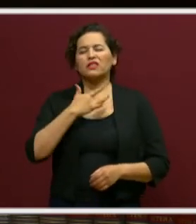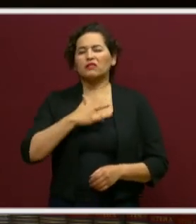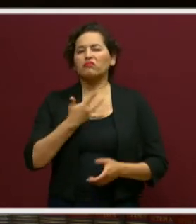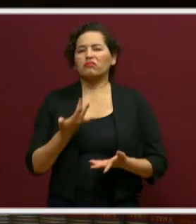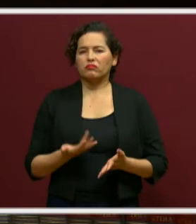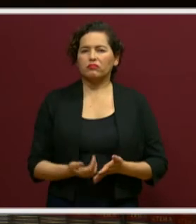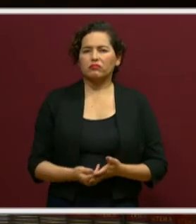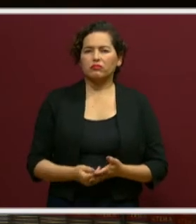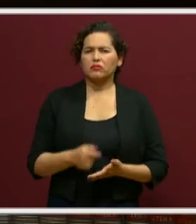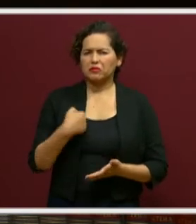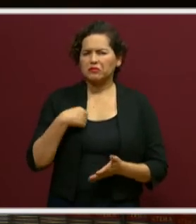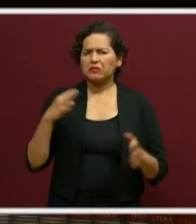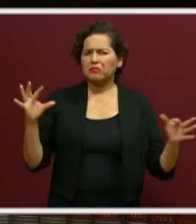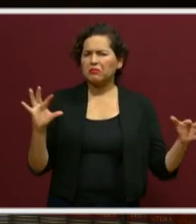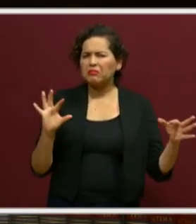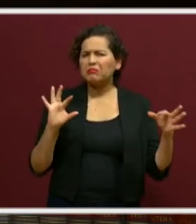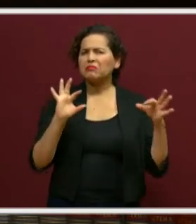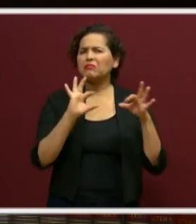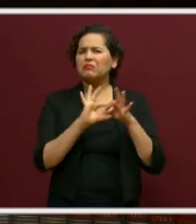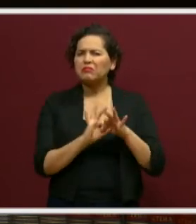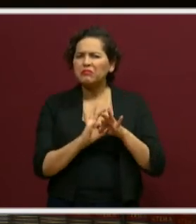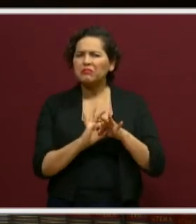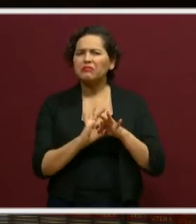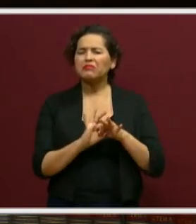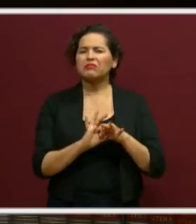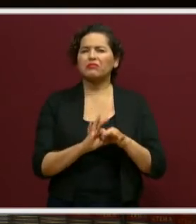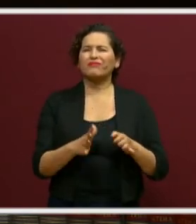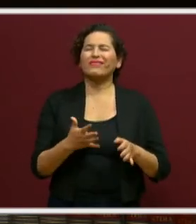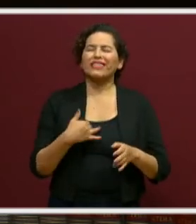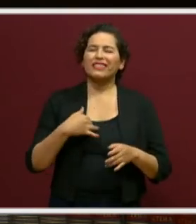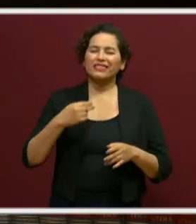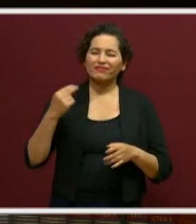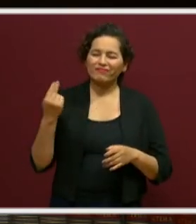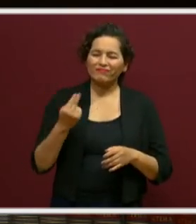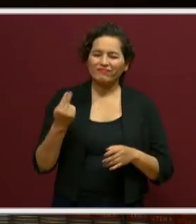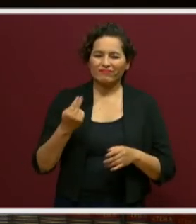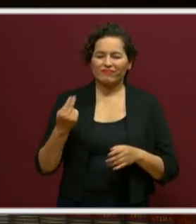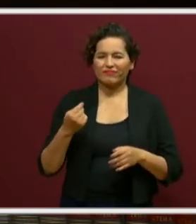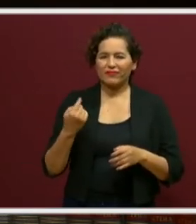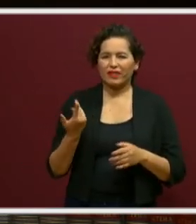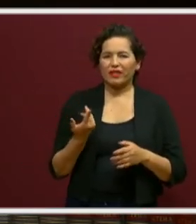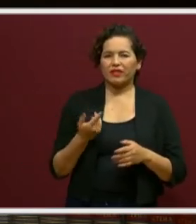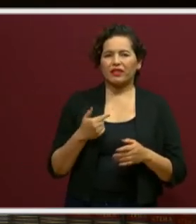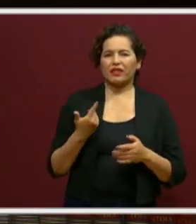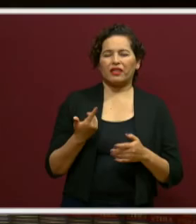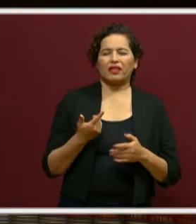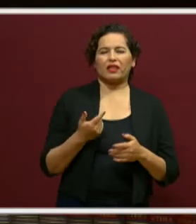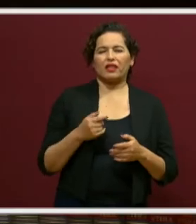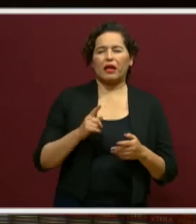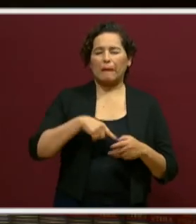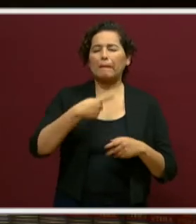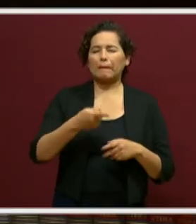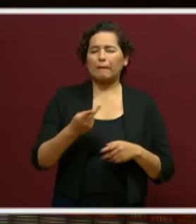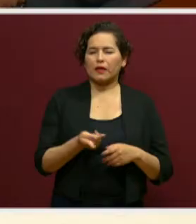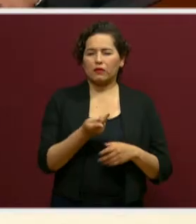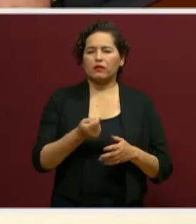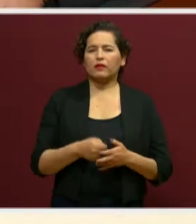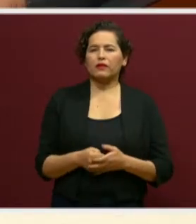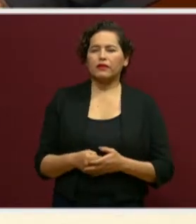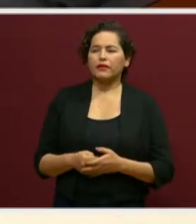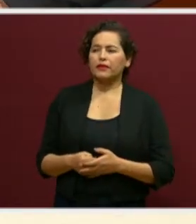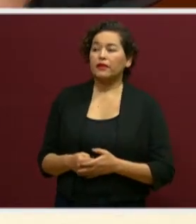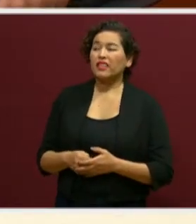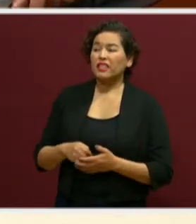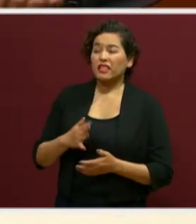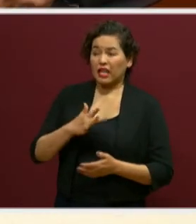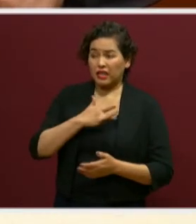Entonces, creo que sí coincide que hay ya una necesidad que más adelante se refuerza en la pregunta. ¿Qué sientes al saber